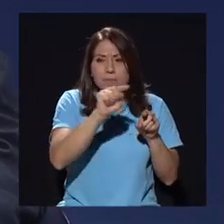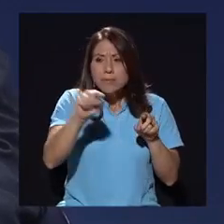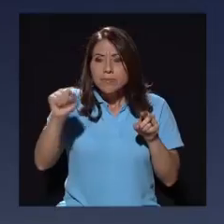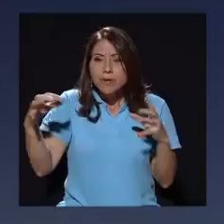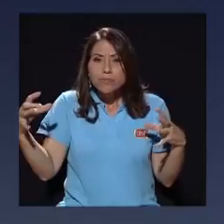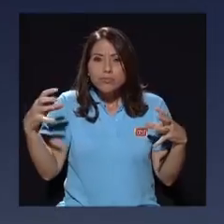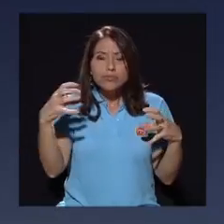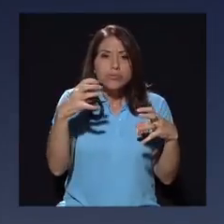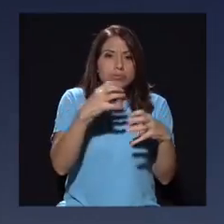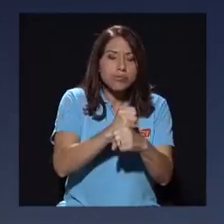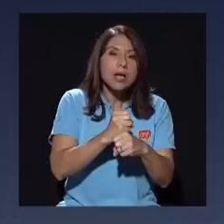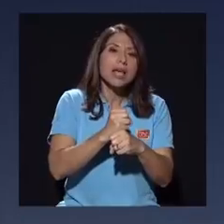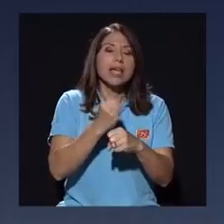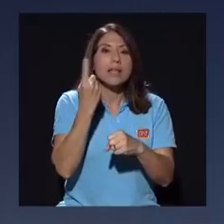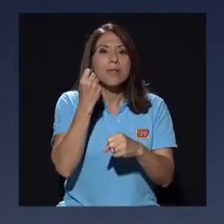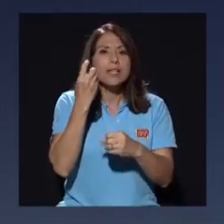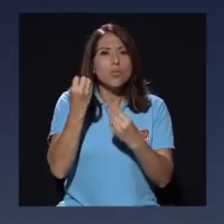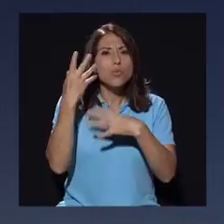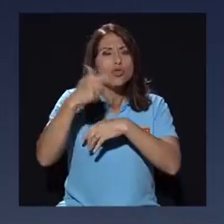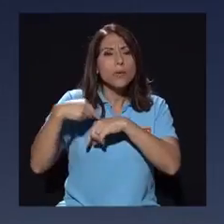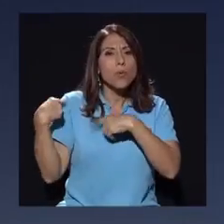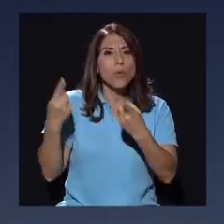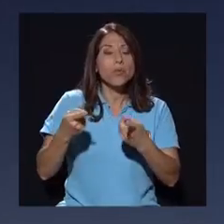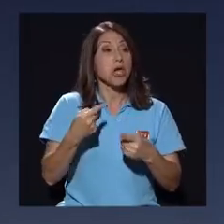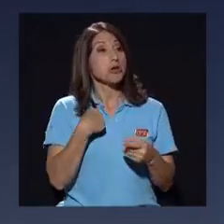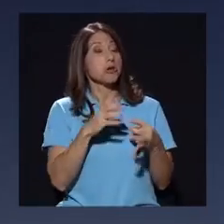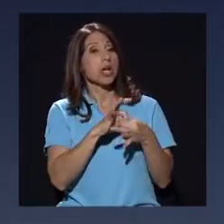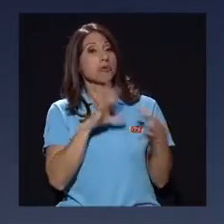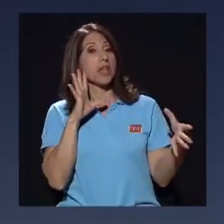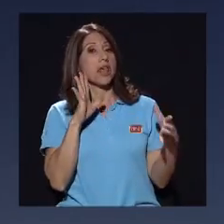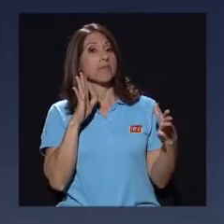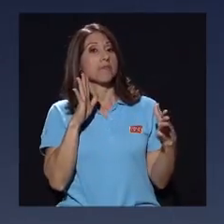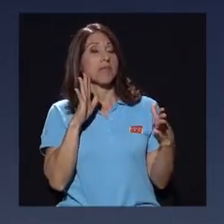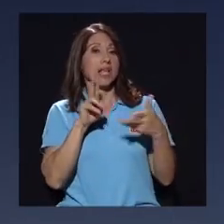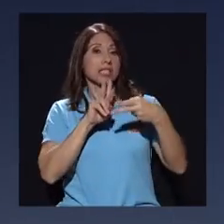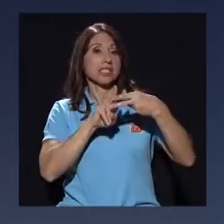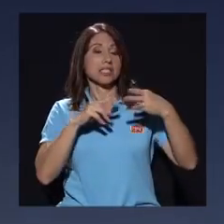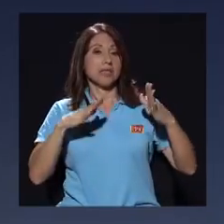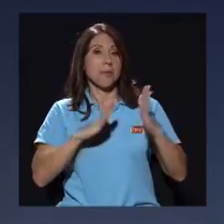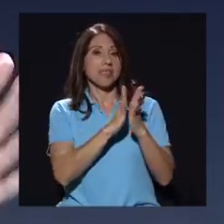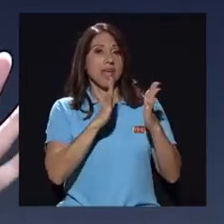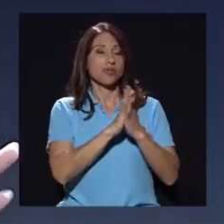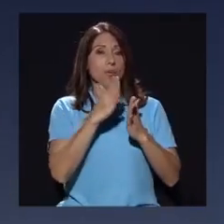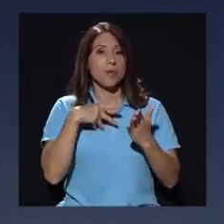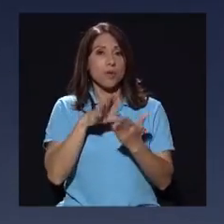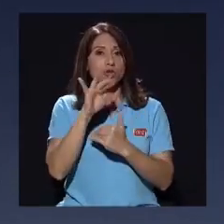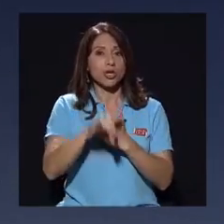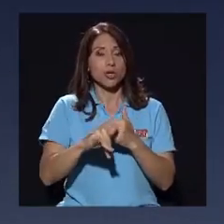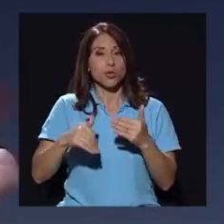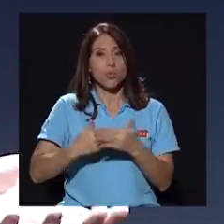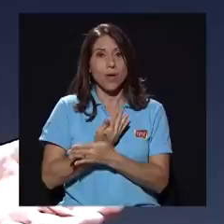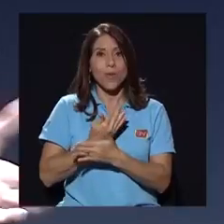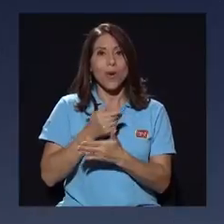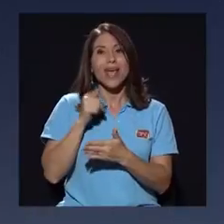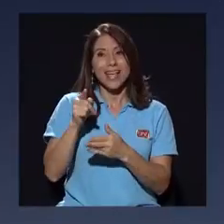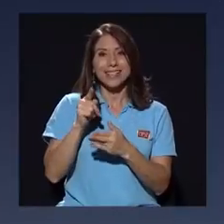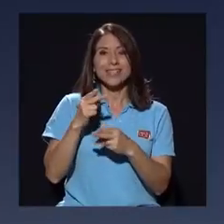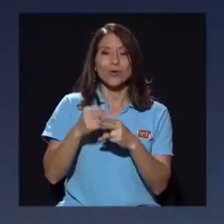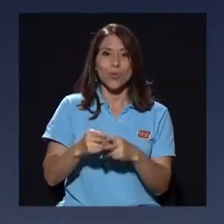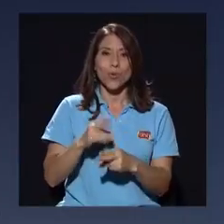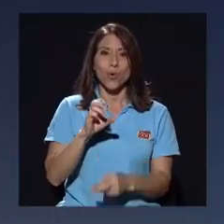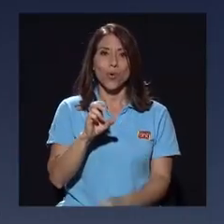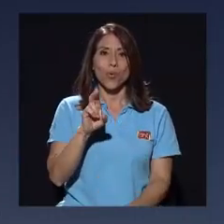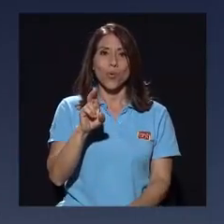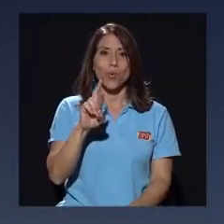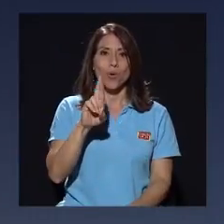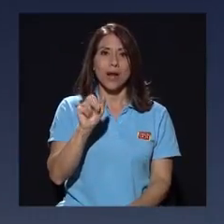tiempo. Yo me topé con el cementazo, sinceramente, como de casualidad. Mi proyecto nuevo acababa de salir, que es básicamente eso, curadoría de